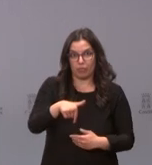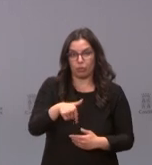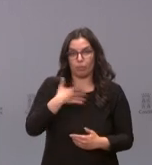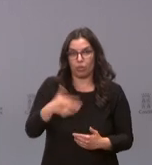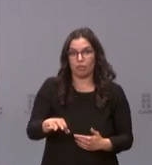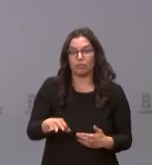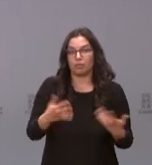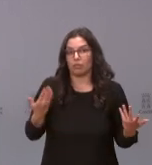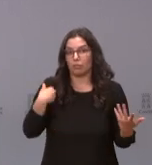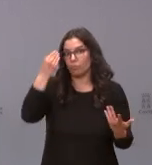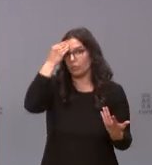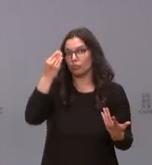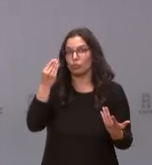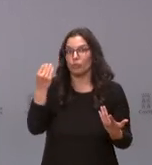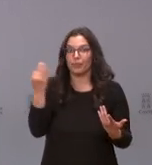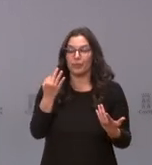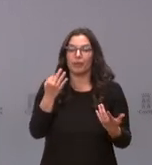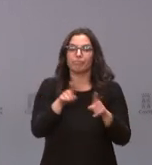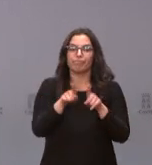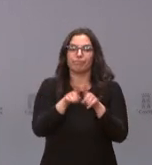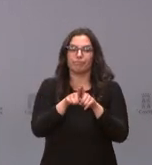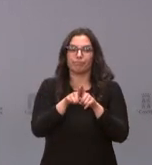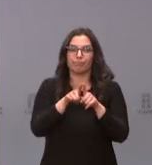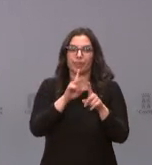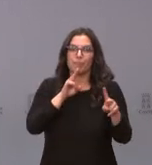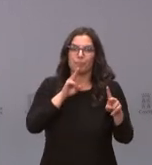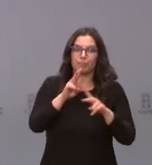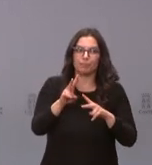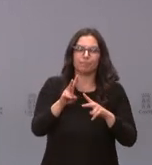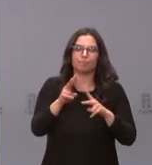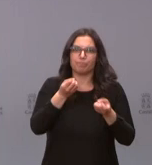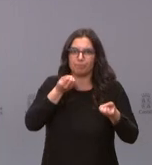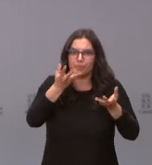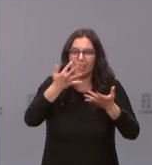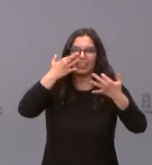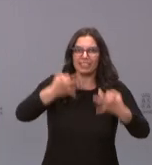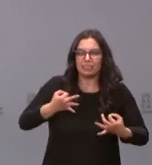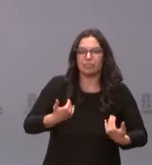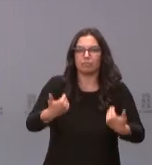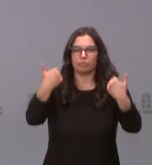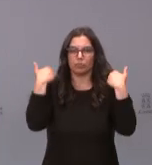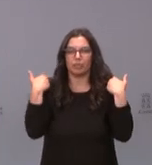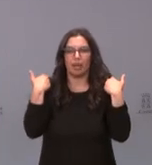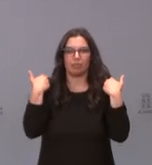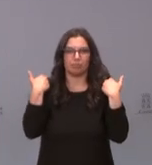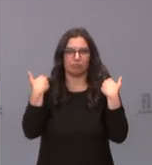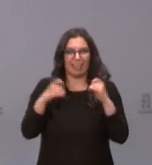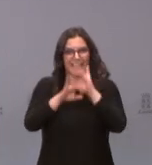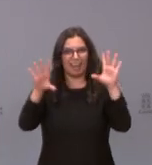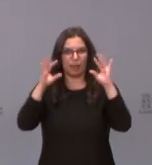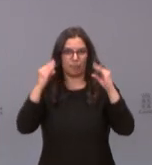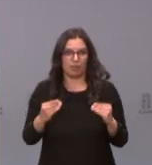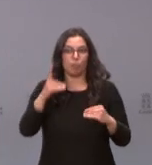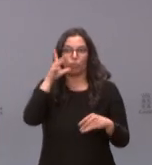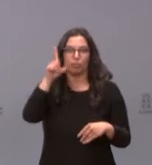que hay que dar un mensaje de responsabilidad, de seguridad y de certidumbre porque también se nos